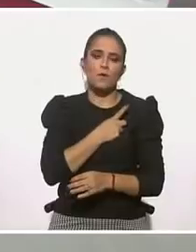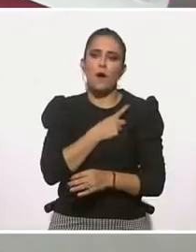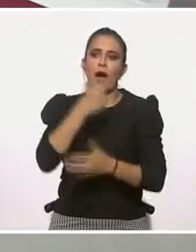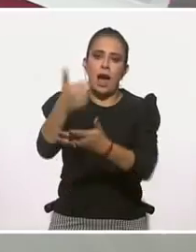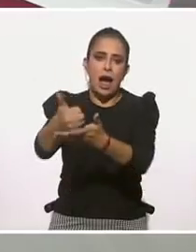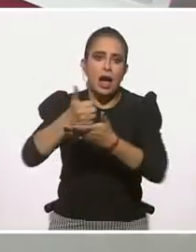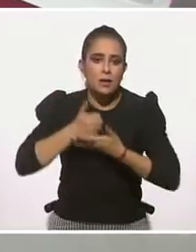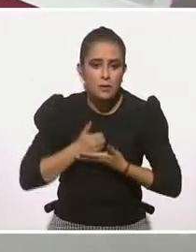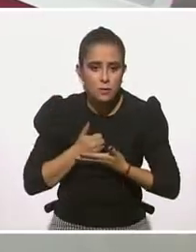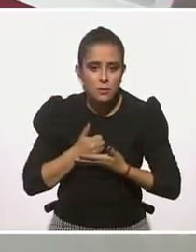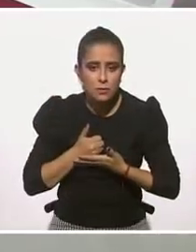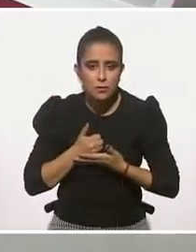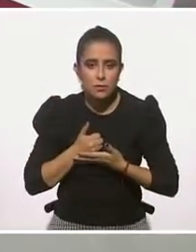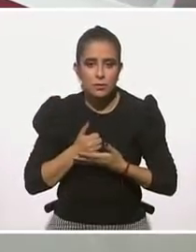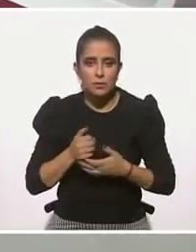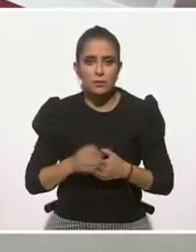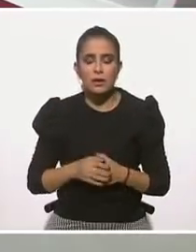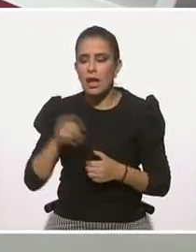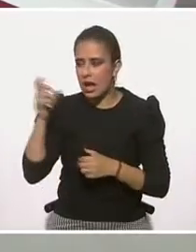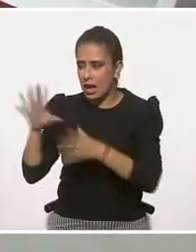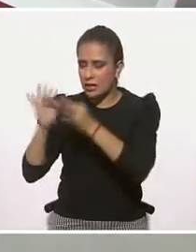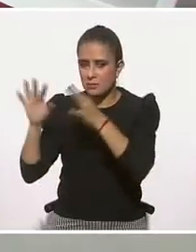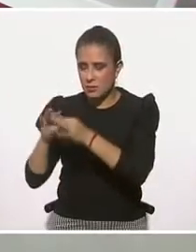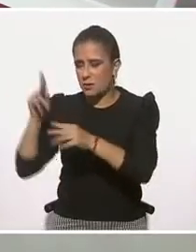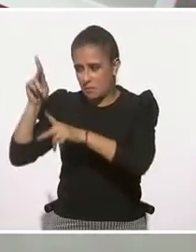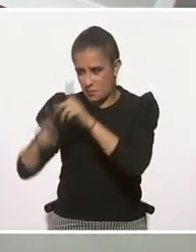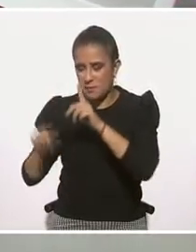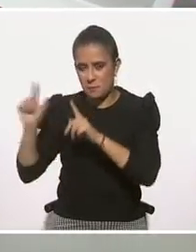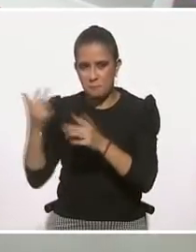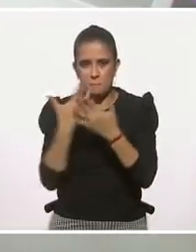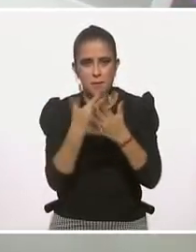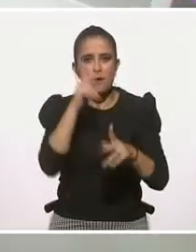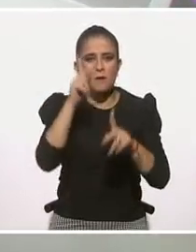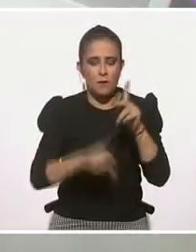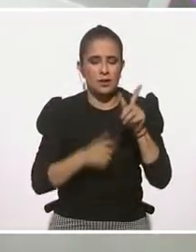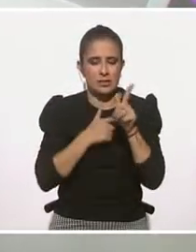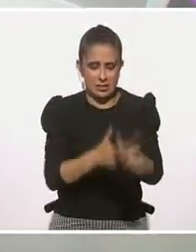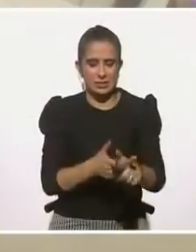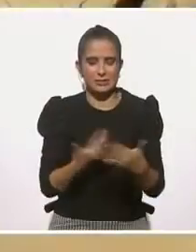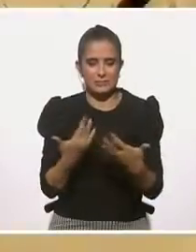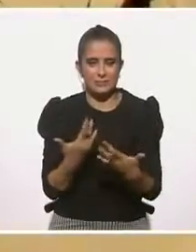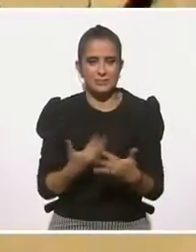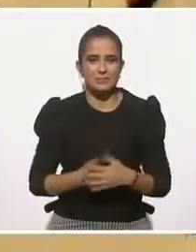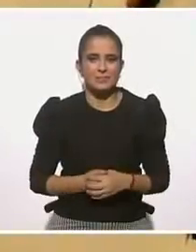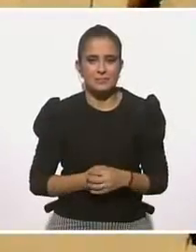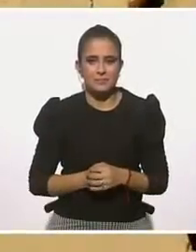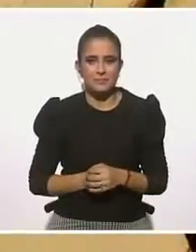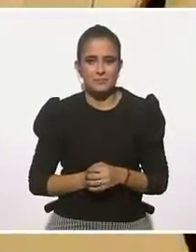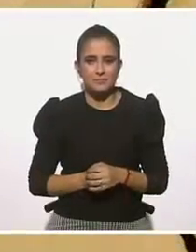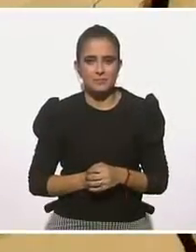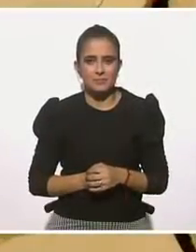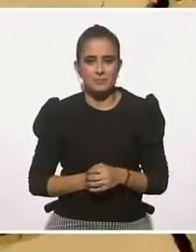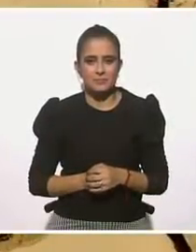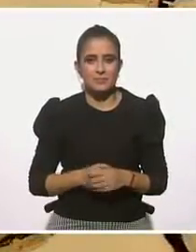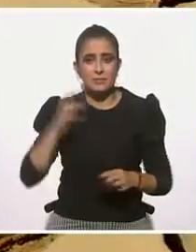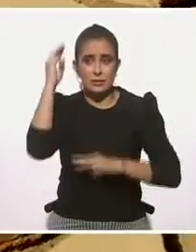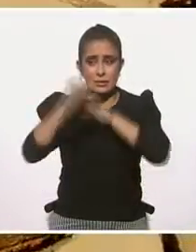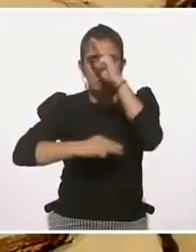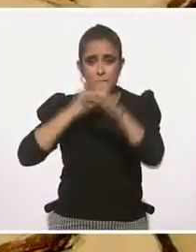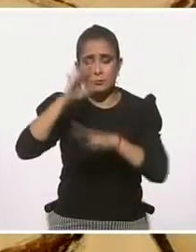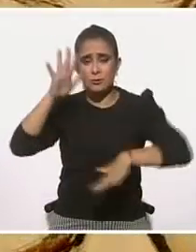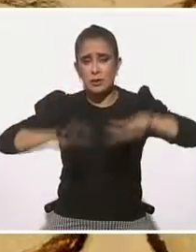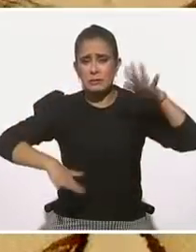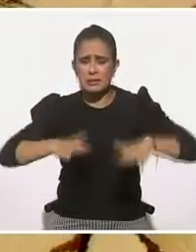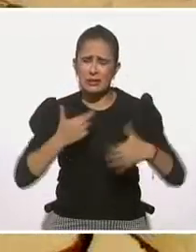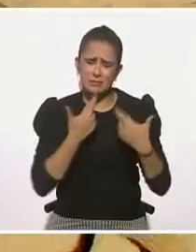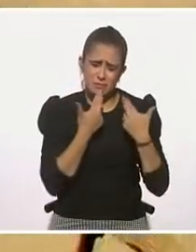sabía ella que era resiliente. ¿Qué te parece si después de un corte sigamos platicando? Vamos a corte y regresamos. El mundo rompe a todos y